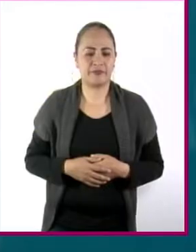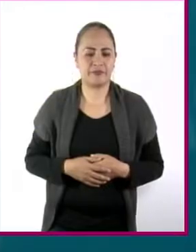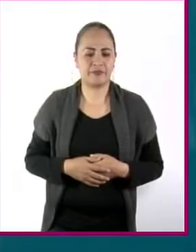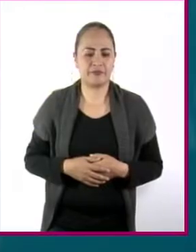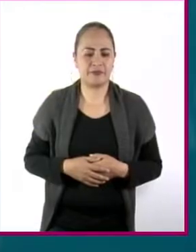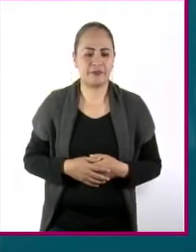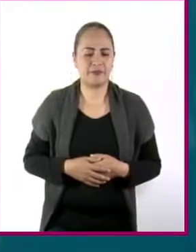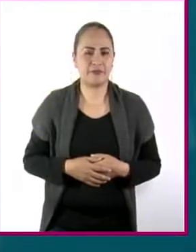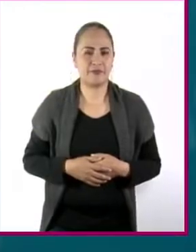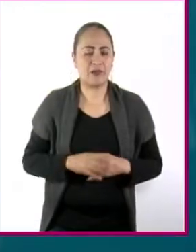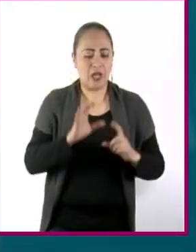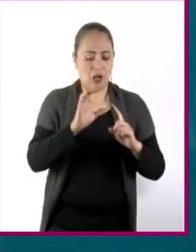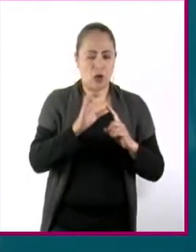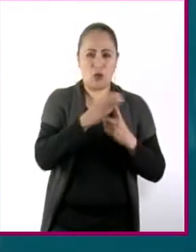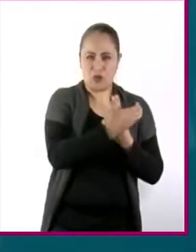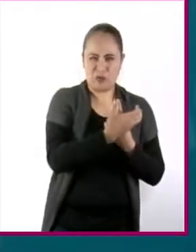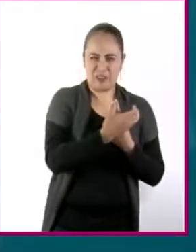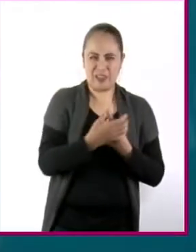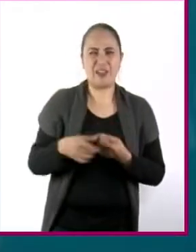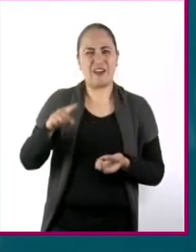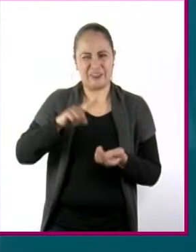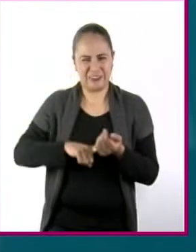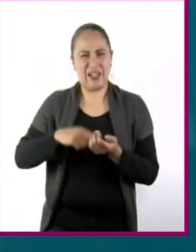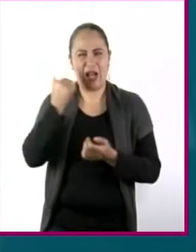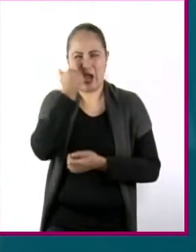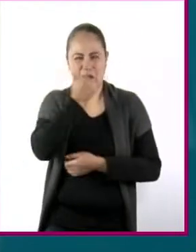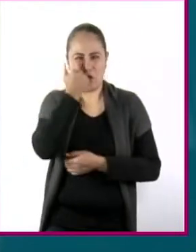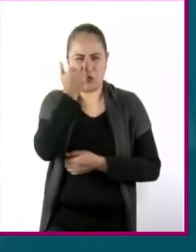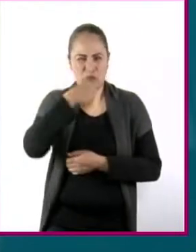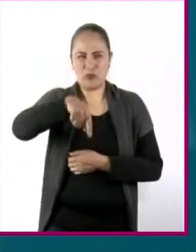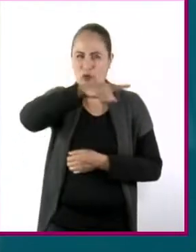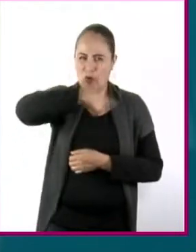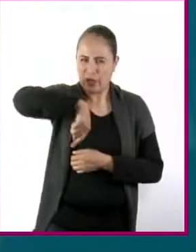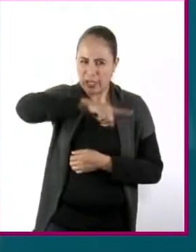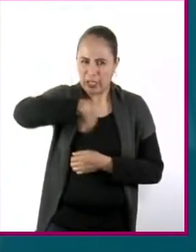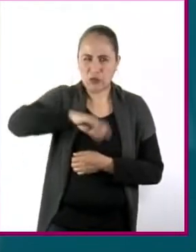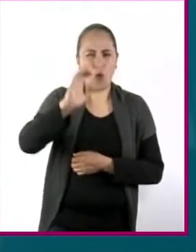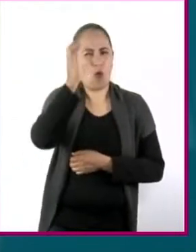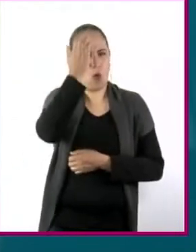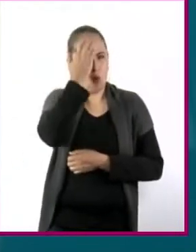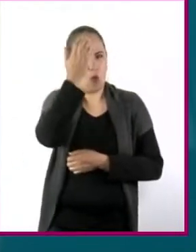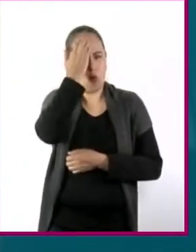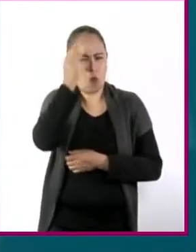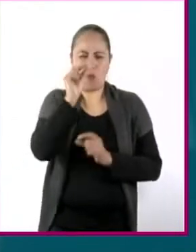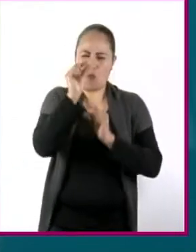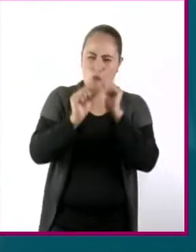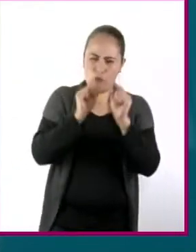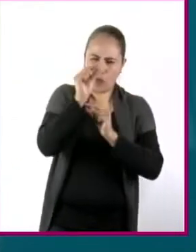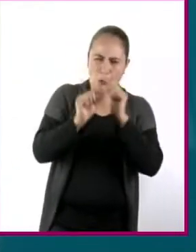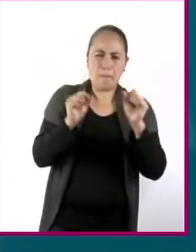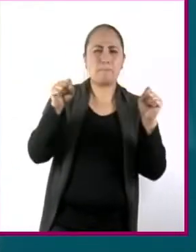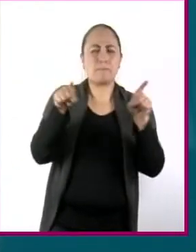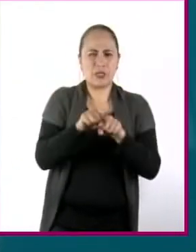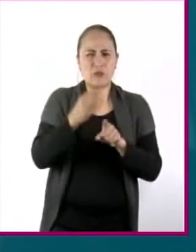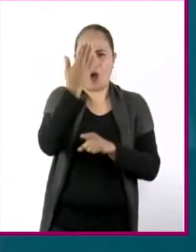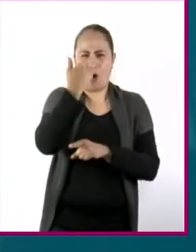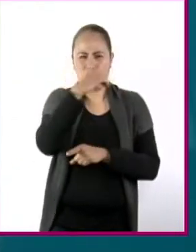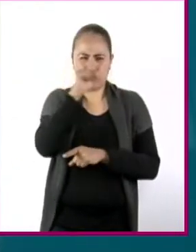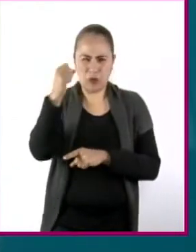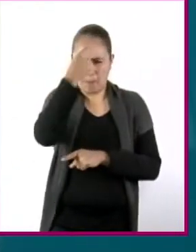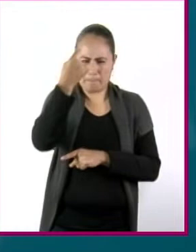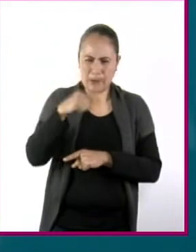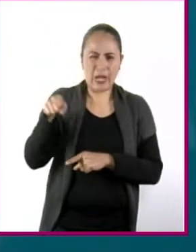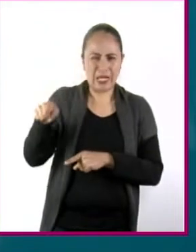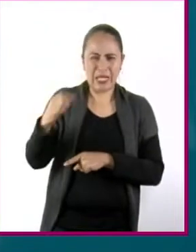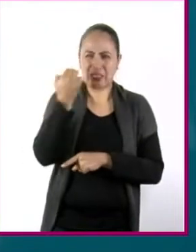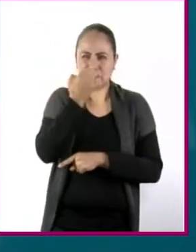Los comités estudiantiles favorecen la generación de conocimientos y el fortalecimiento de habilidades para la vida escolar